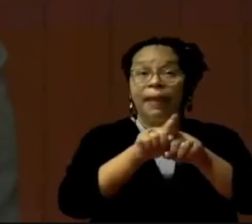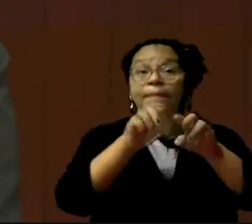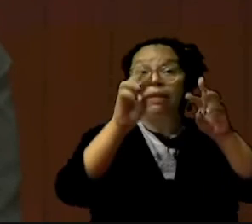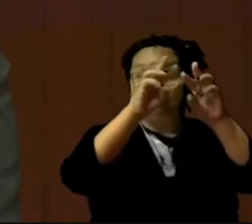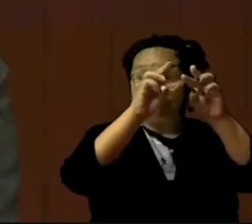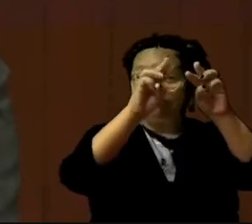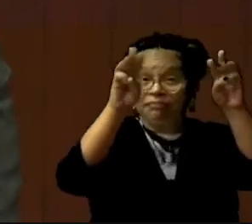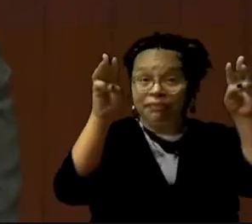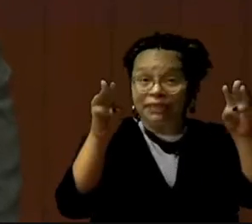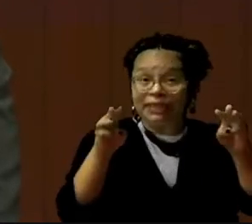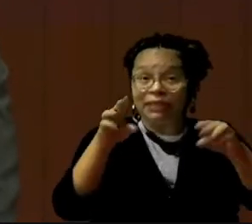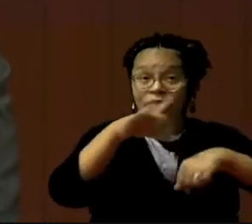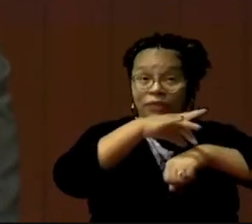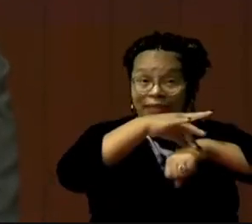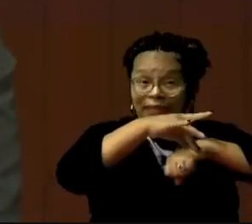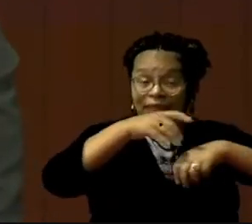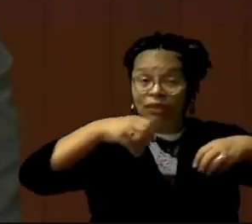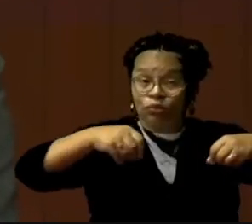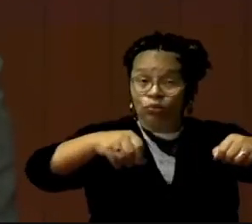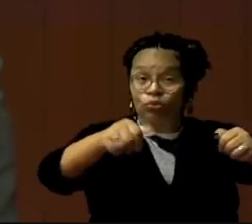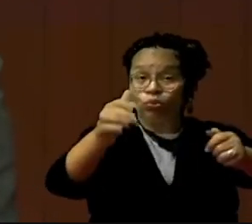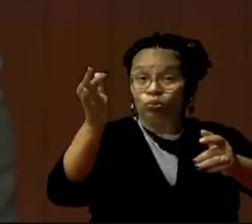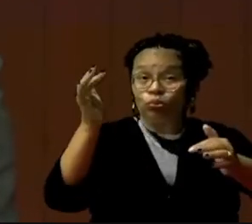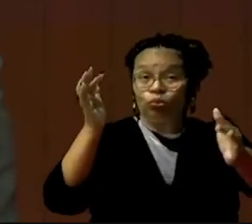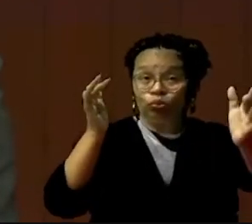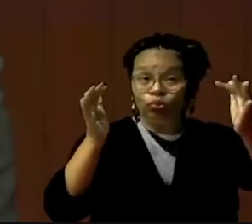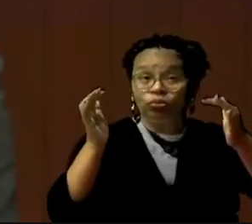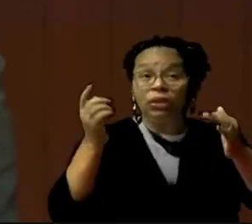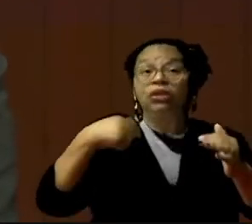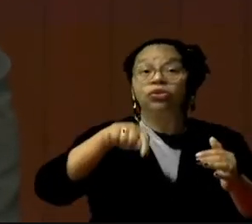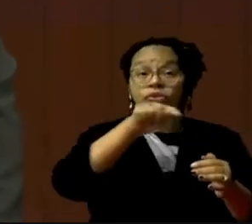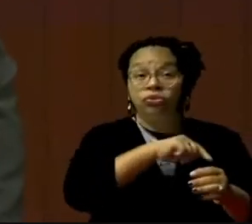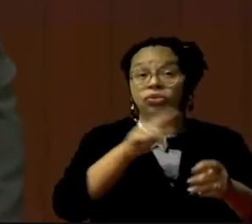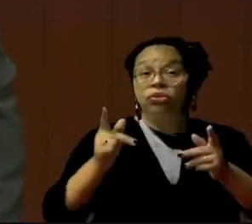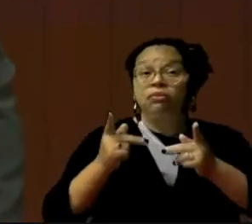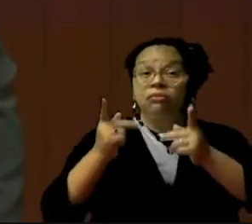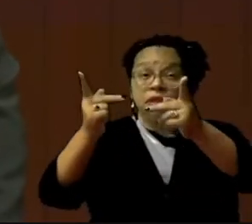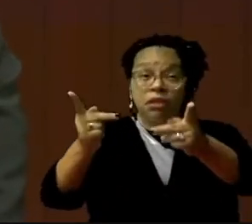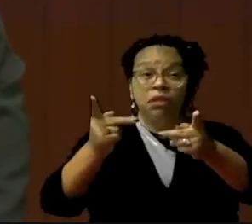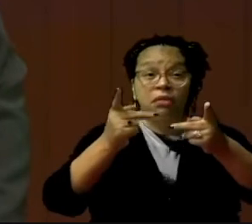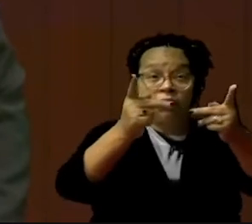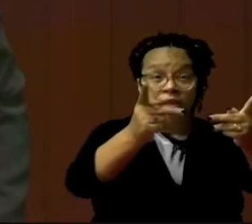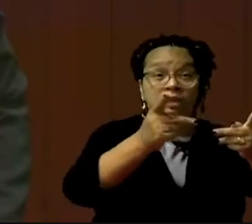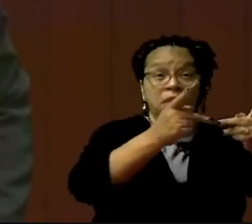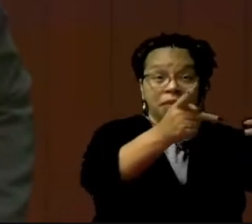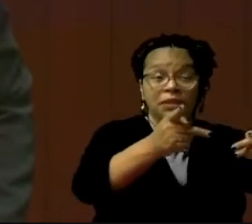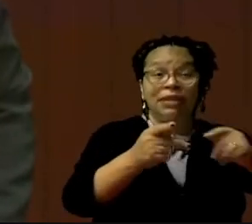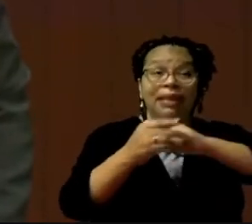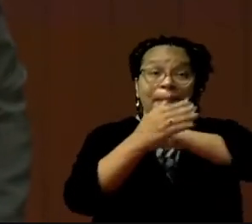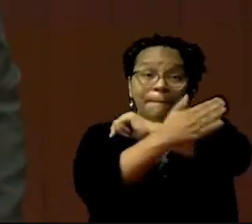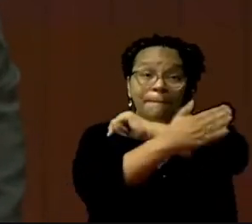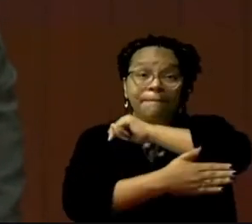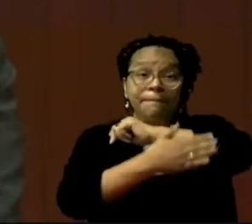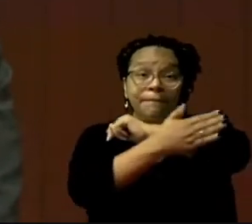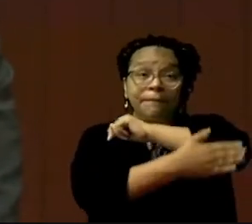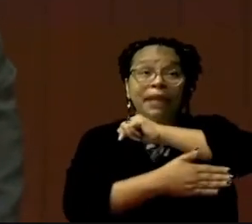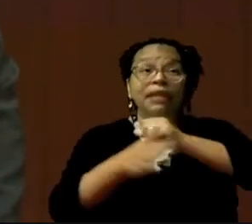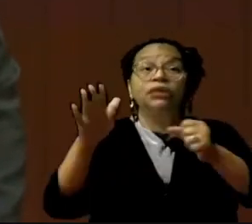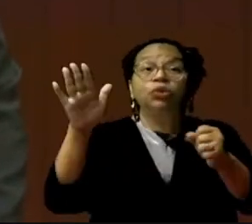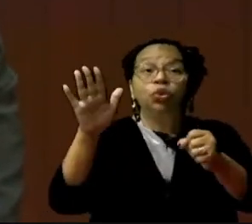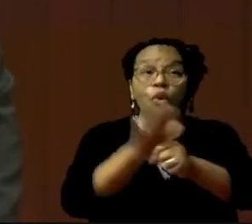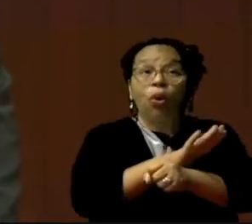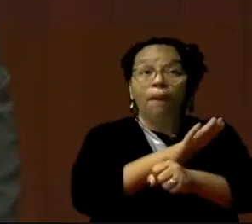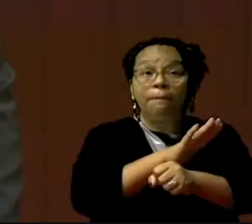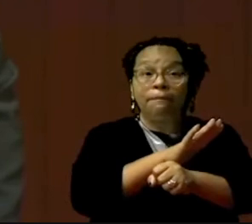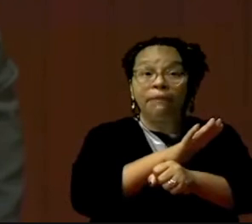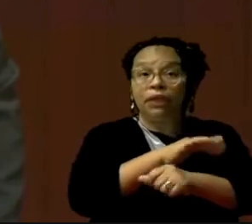país entero con este proyecto de ley. Que se sepa. Estuve en sus regiones.